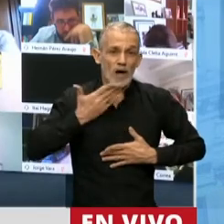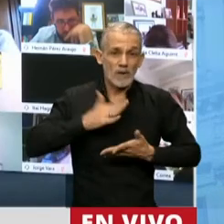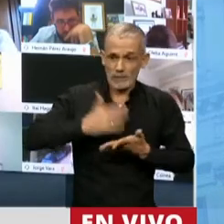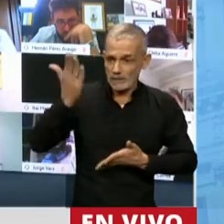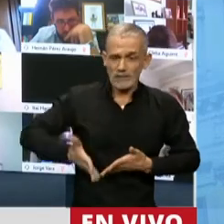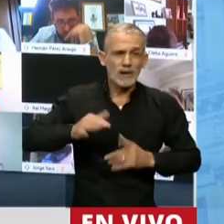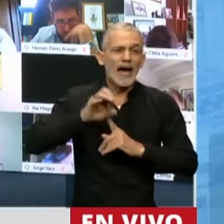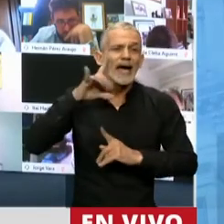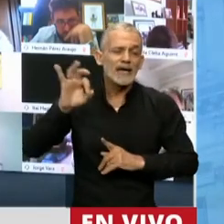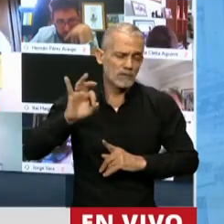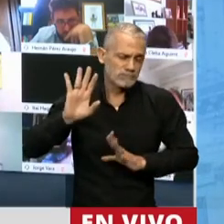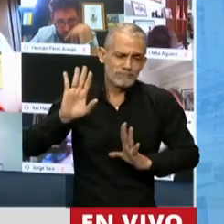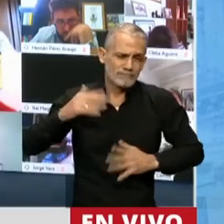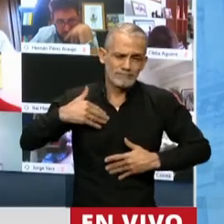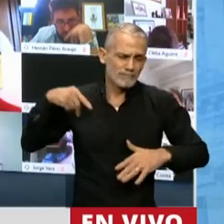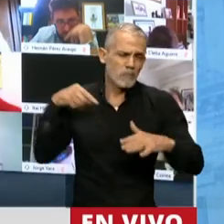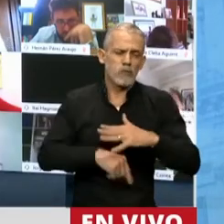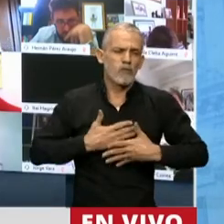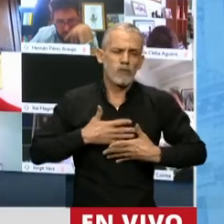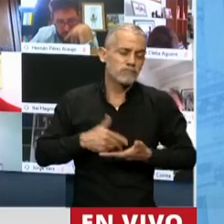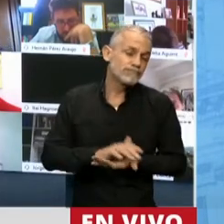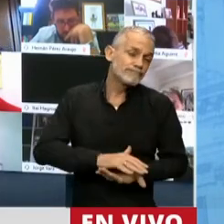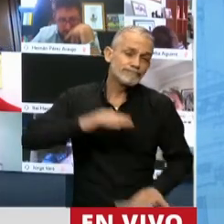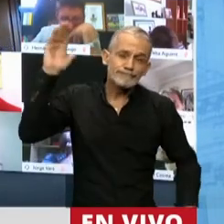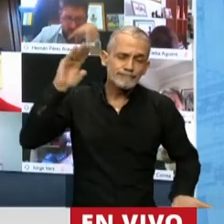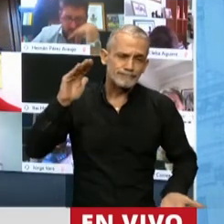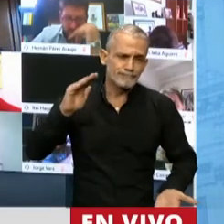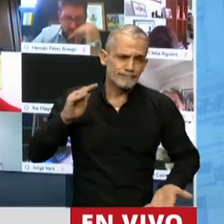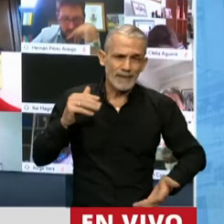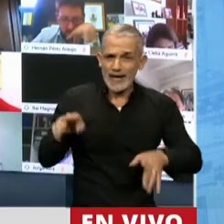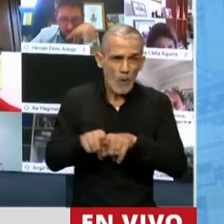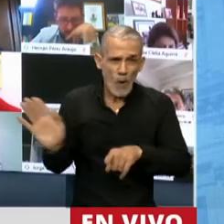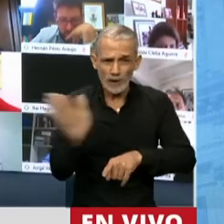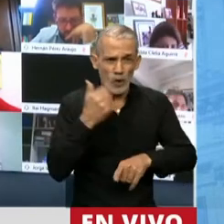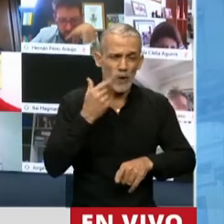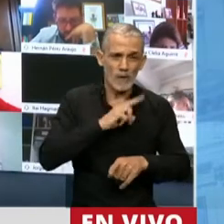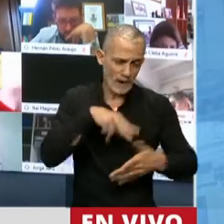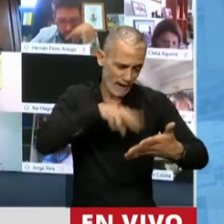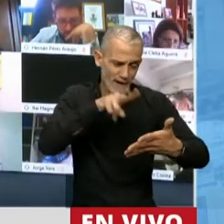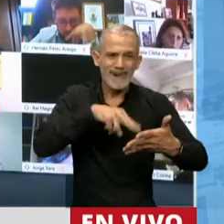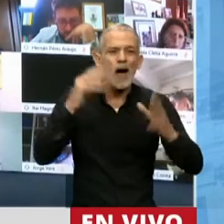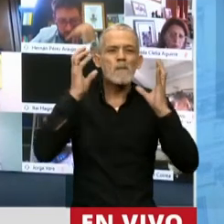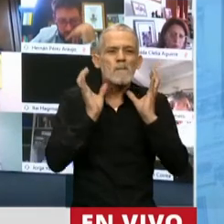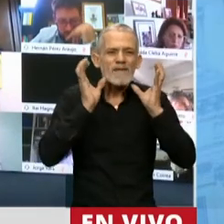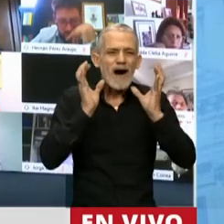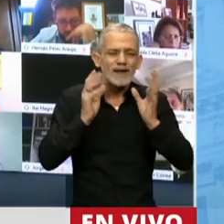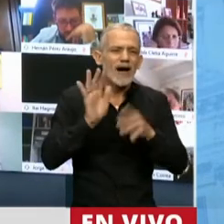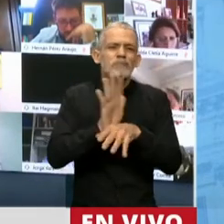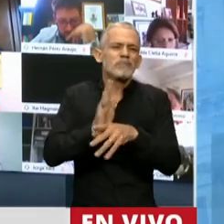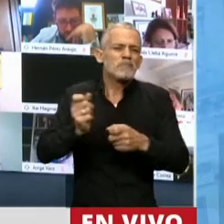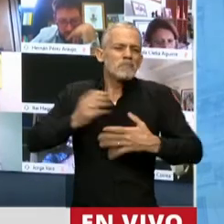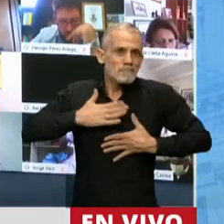Quino es hablar de nuestros amores más profundos. Hemos crecido, como todos y todas nosotros, leyendo a Mafalda y sentiéndolo poco propia.